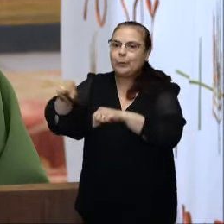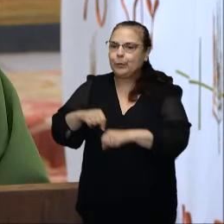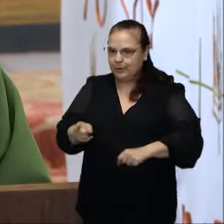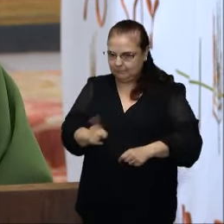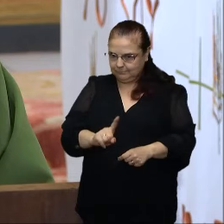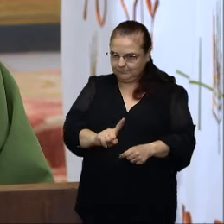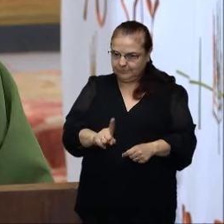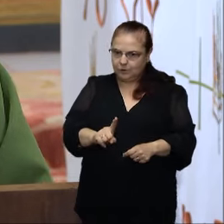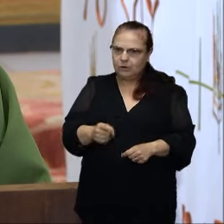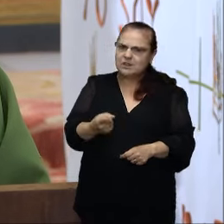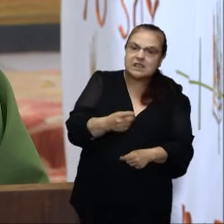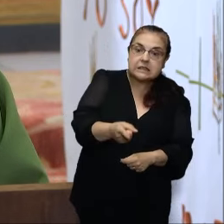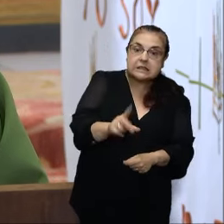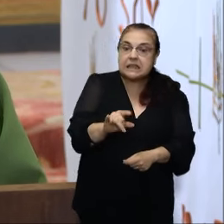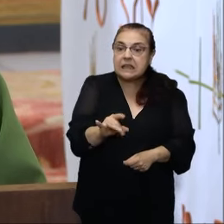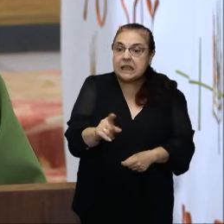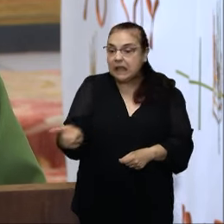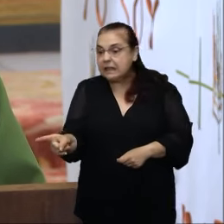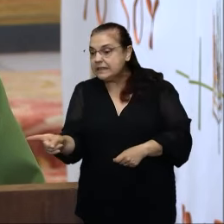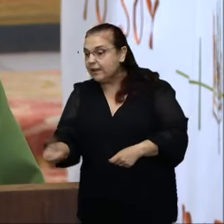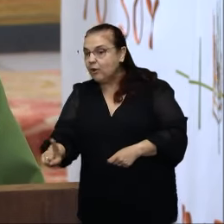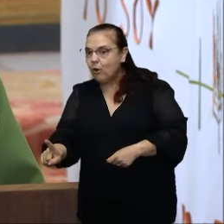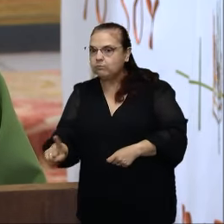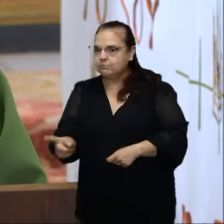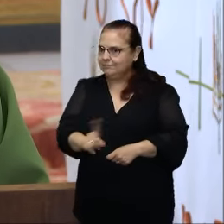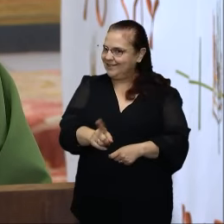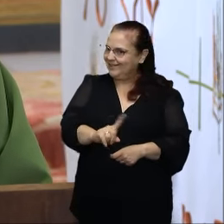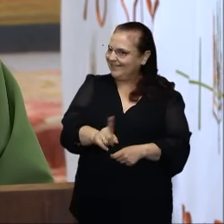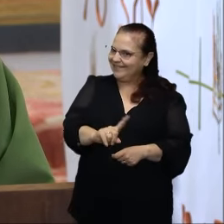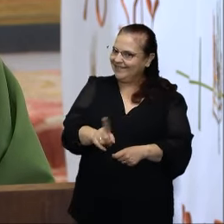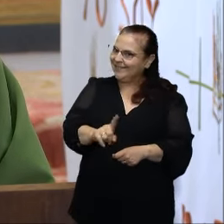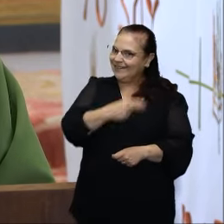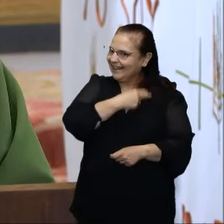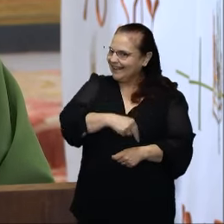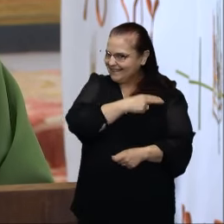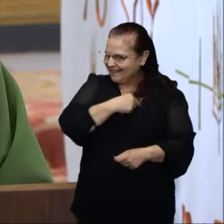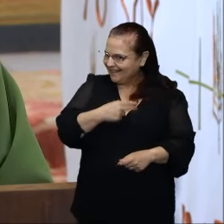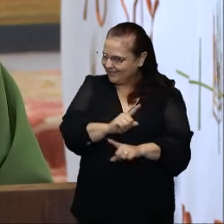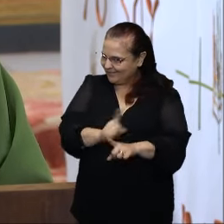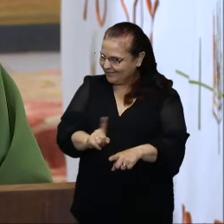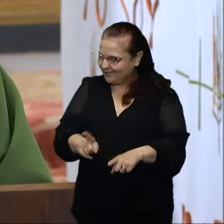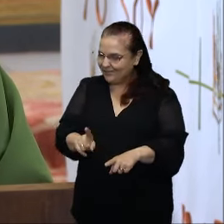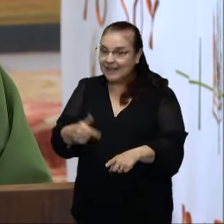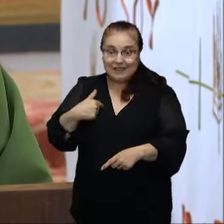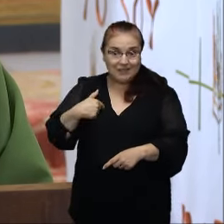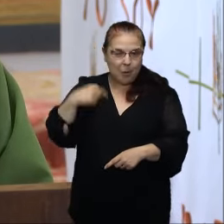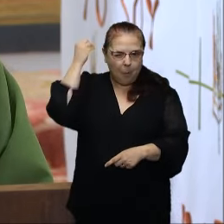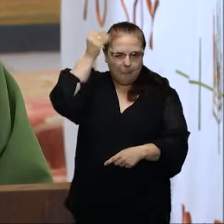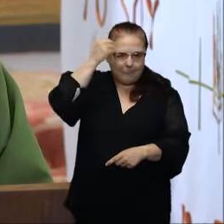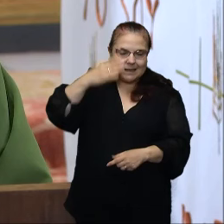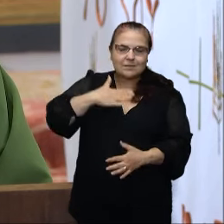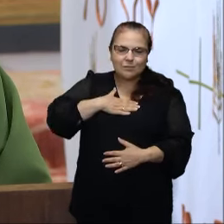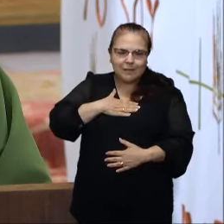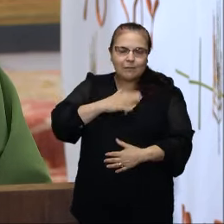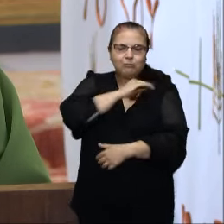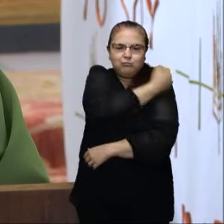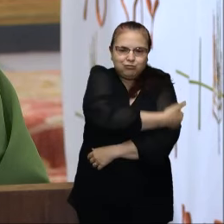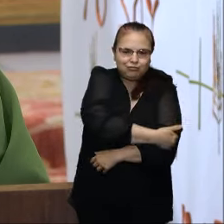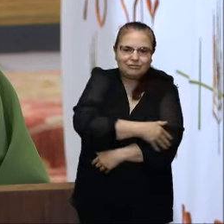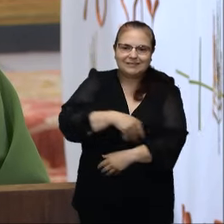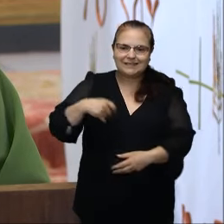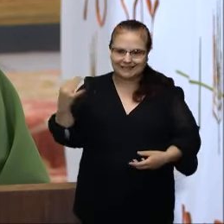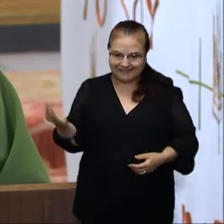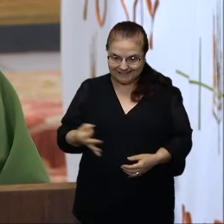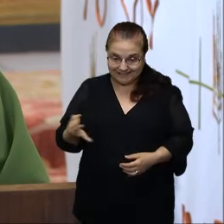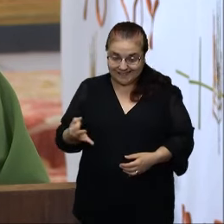prójimo. Si este, si aquel, no. No, no, no, no. Eso no es cristiano. pienso que mi prójimo es aquel que es el que